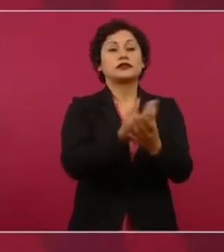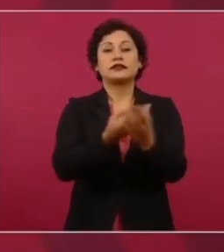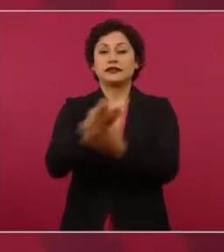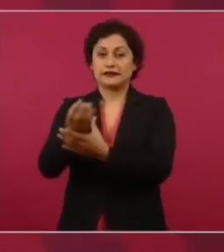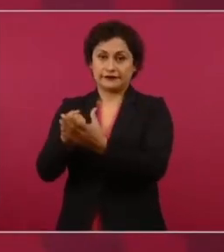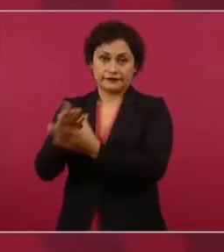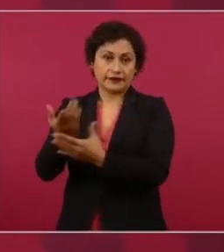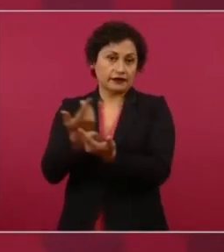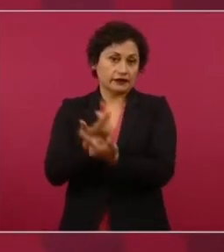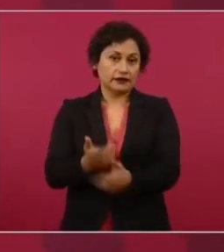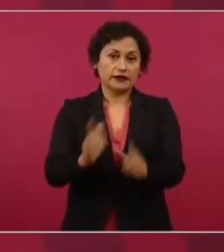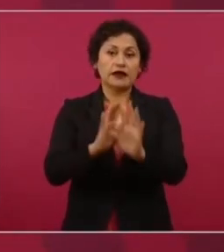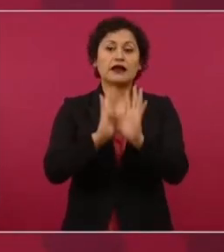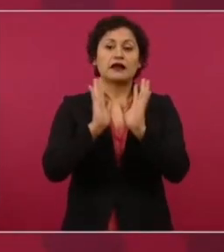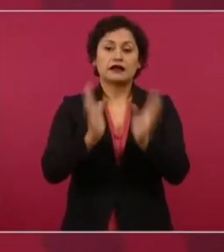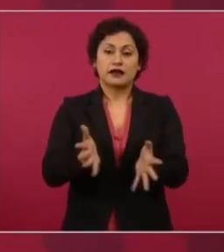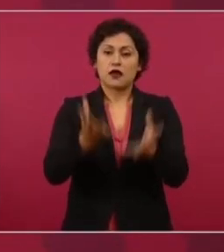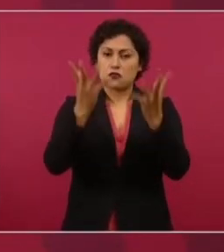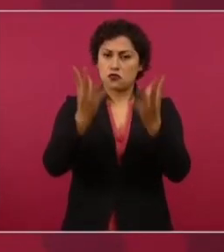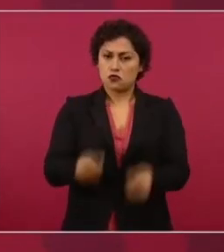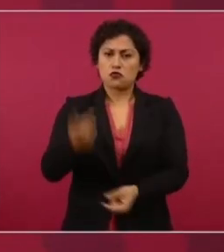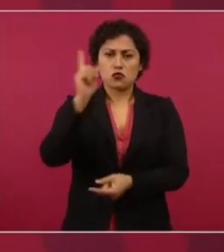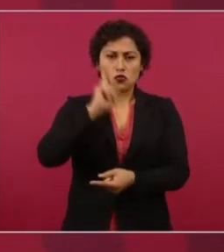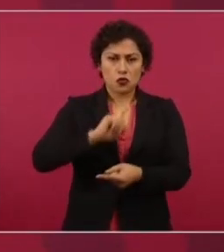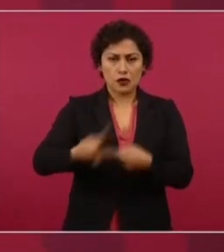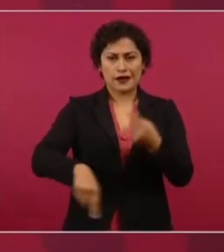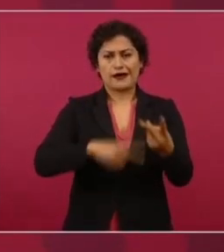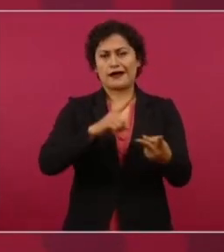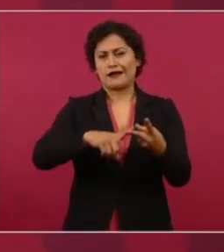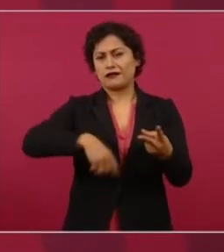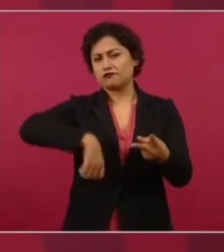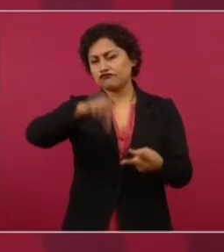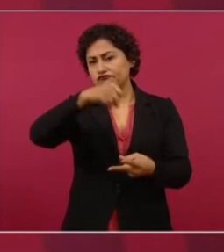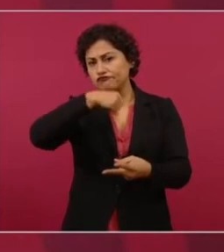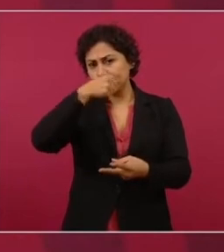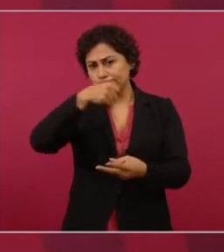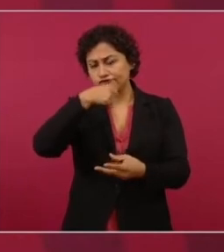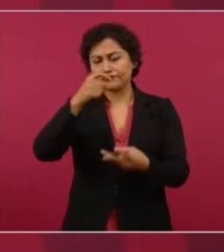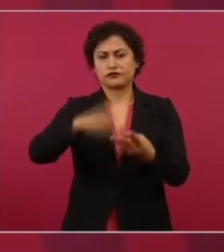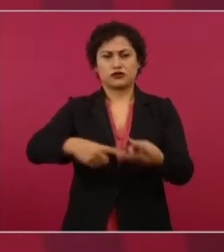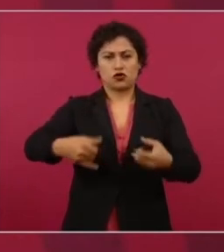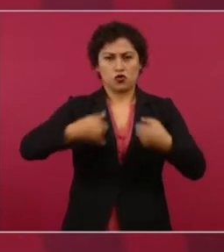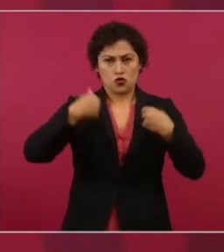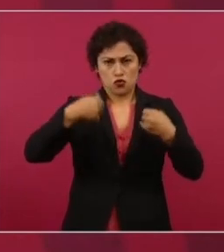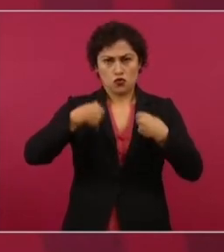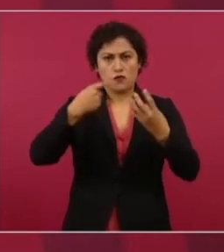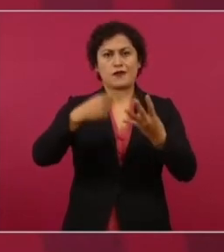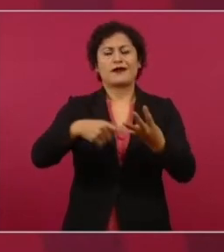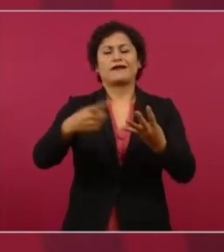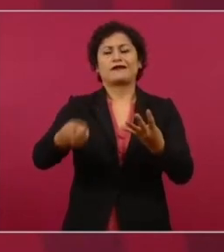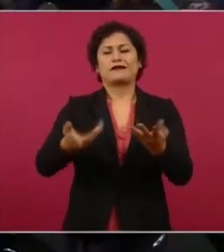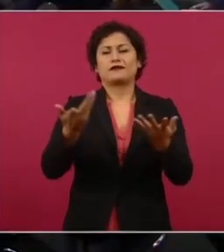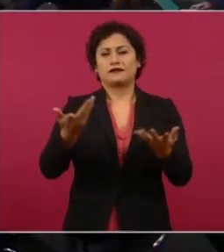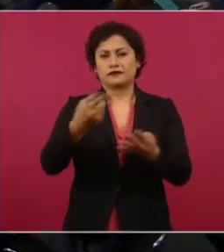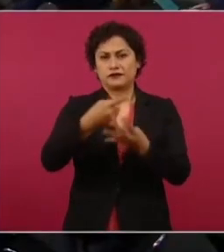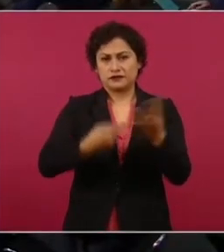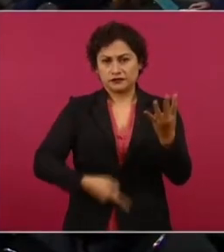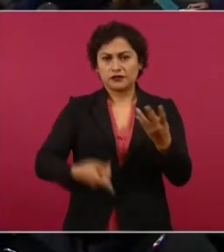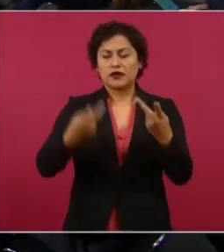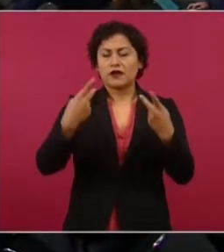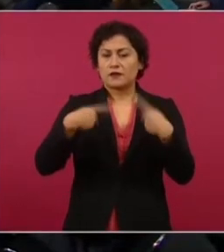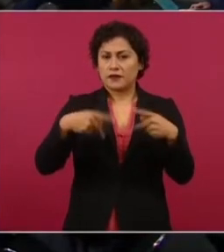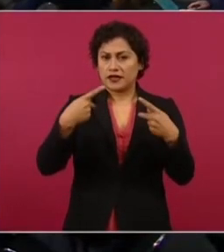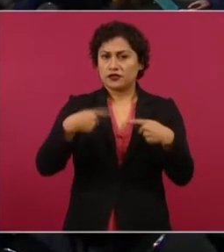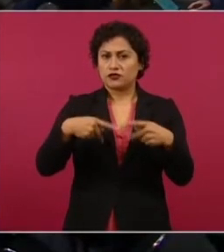hombres ancianos indígenas enfermos gente sin sentencia gente que